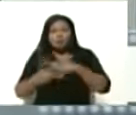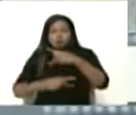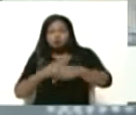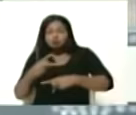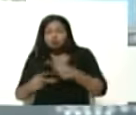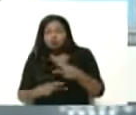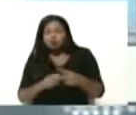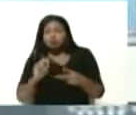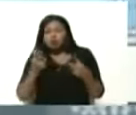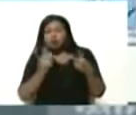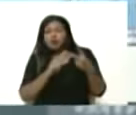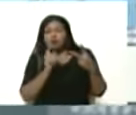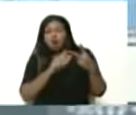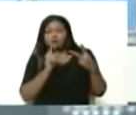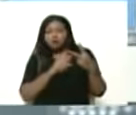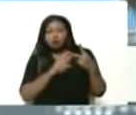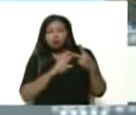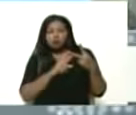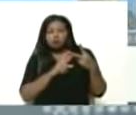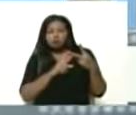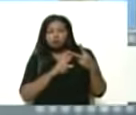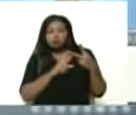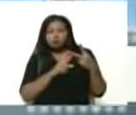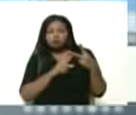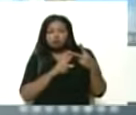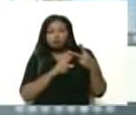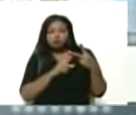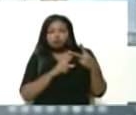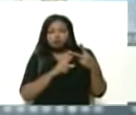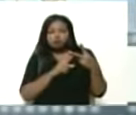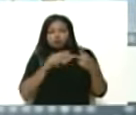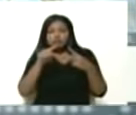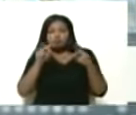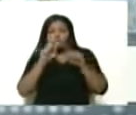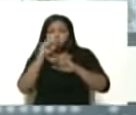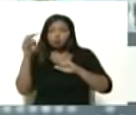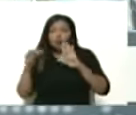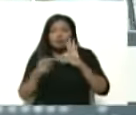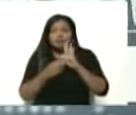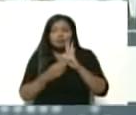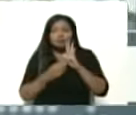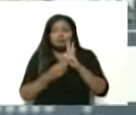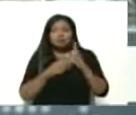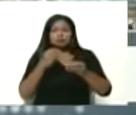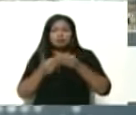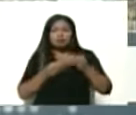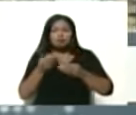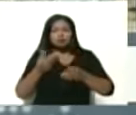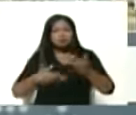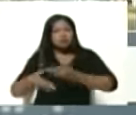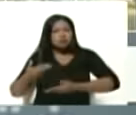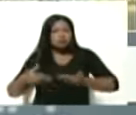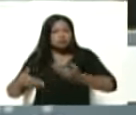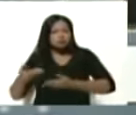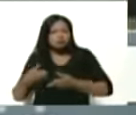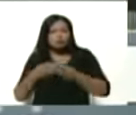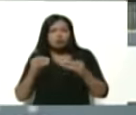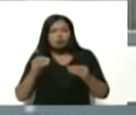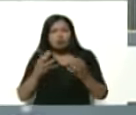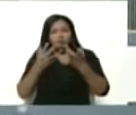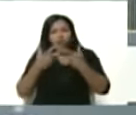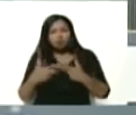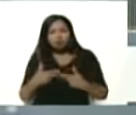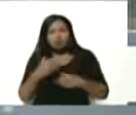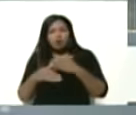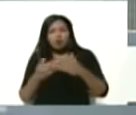el tren número dos está completamente operativo desde sus servicios industriales